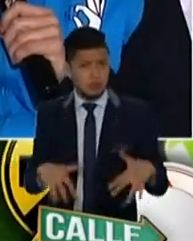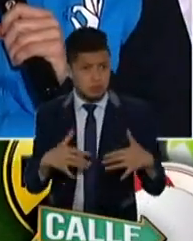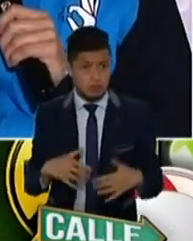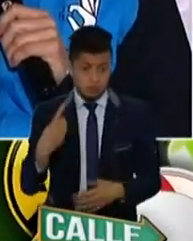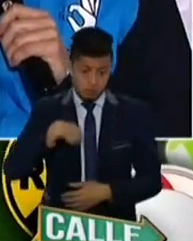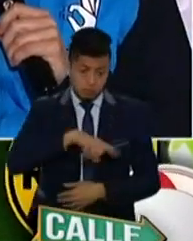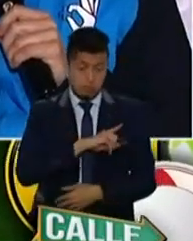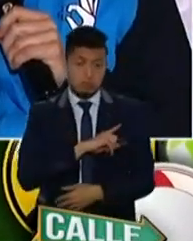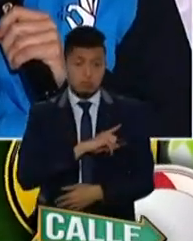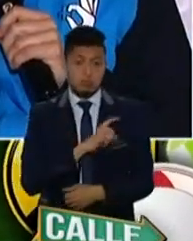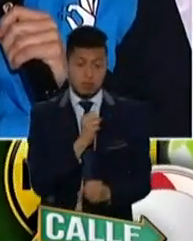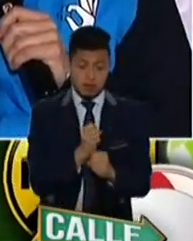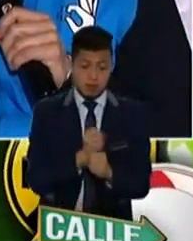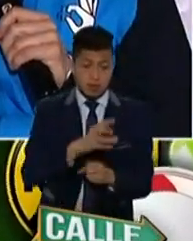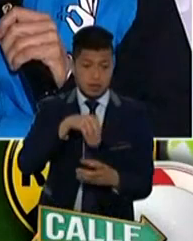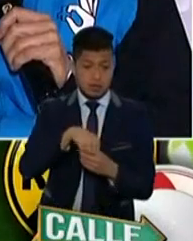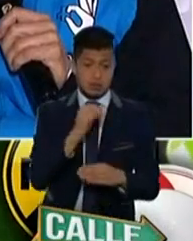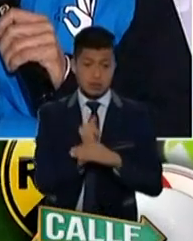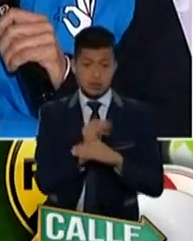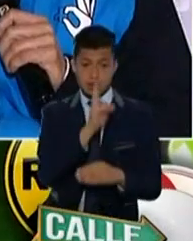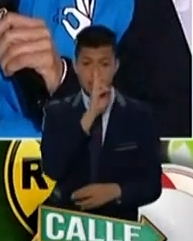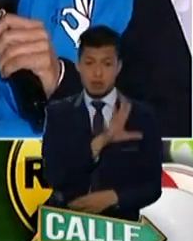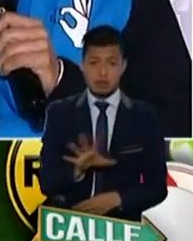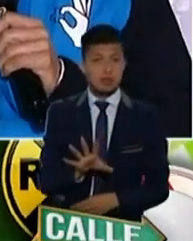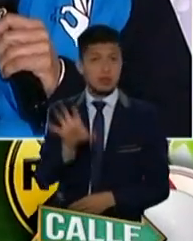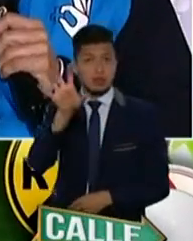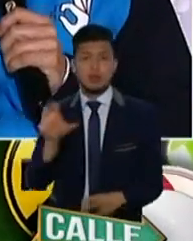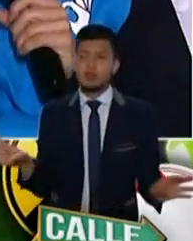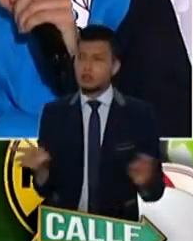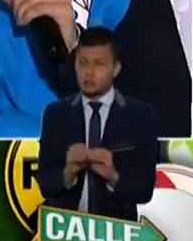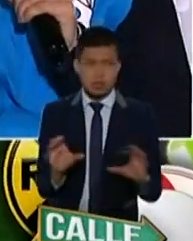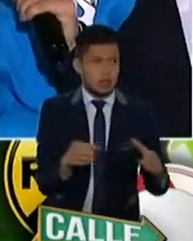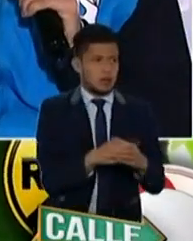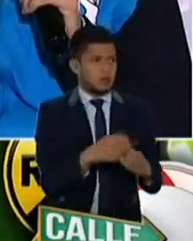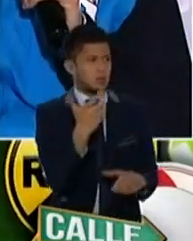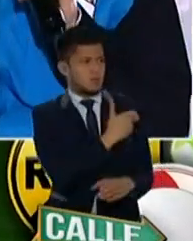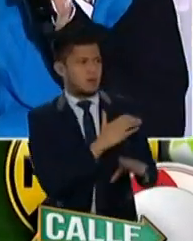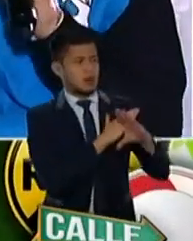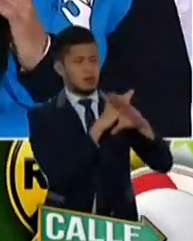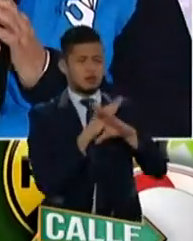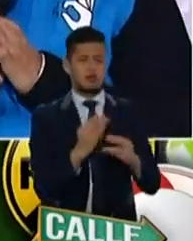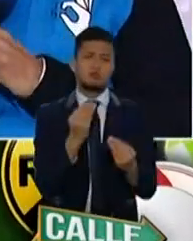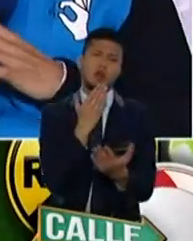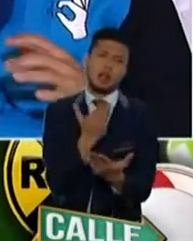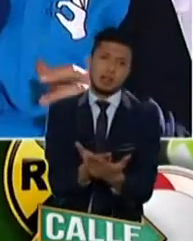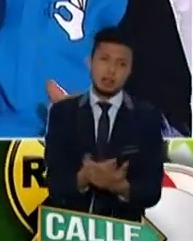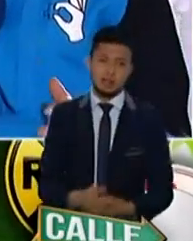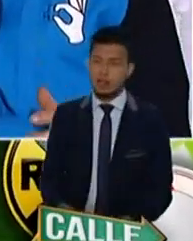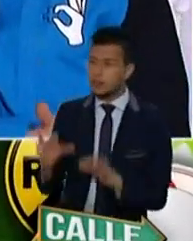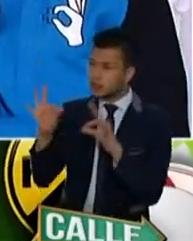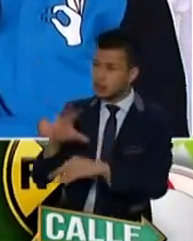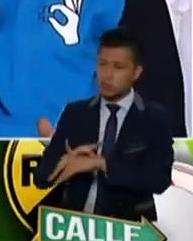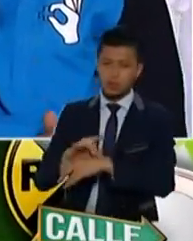todos nosotros los que trabajamos en el Instituto, sino de todo el grupo de vacunación. Muchísimas gracias. Gracias, señora